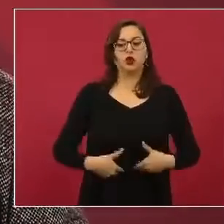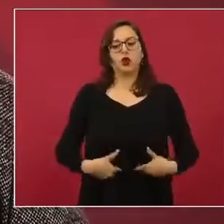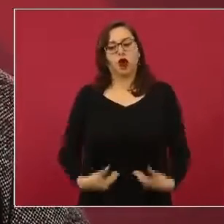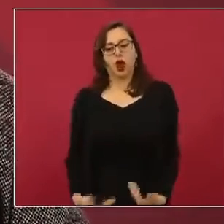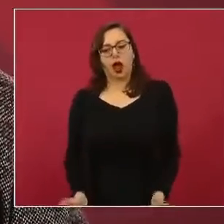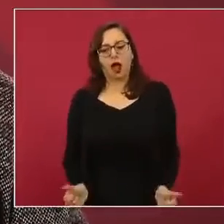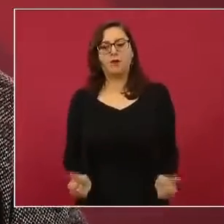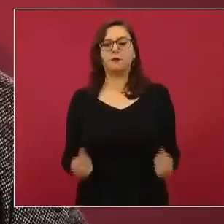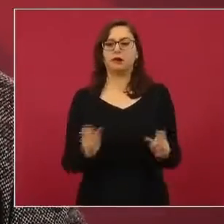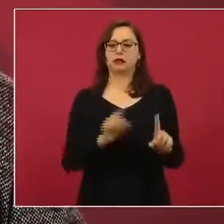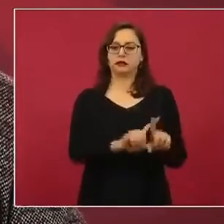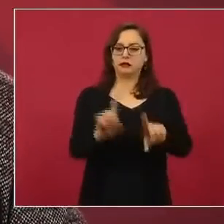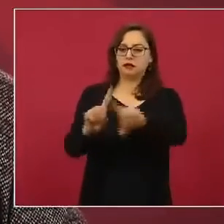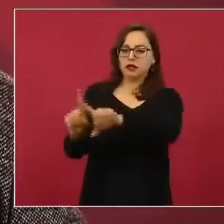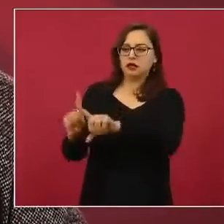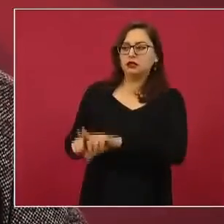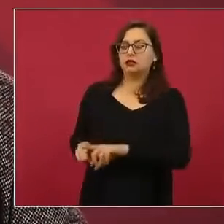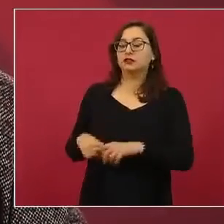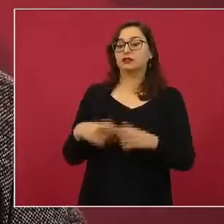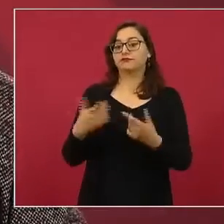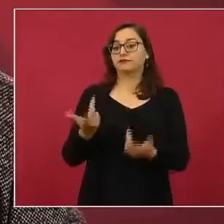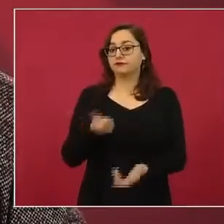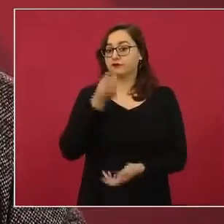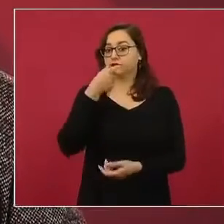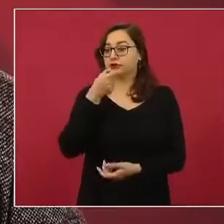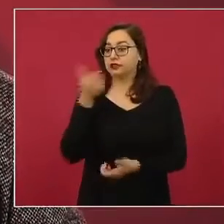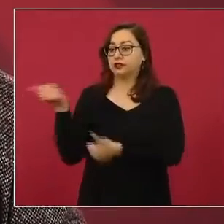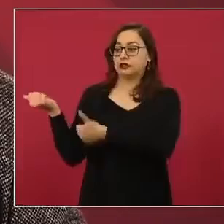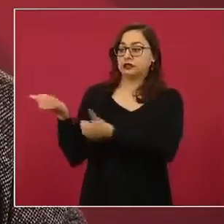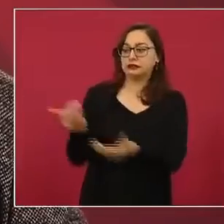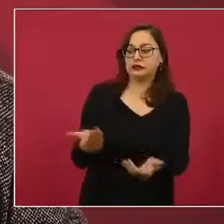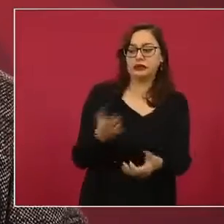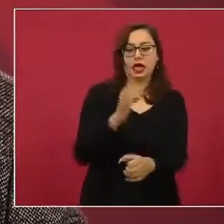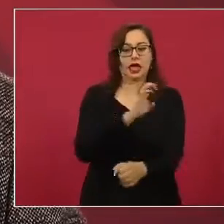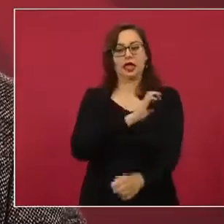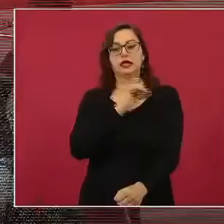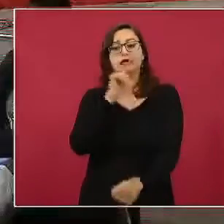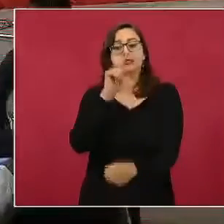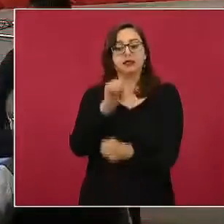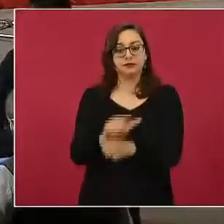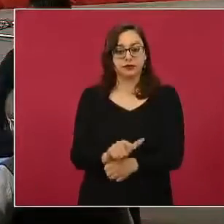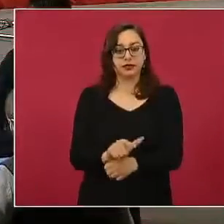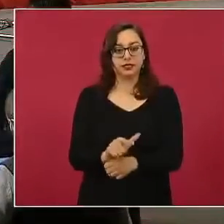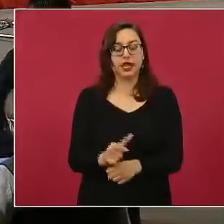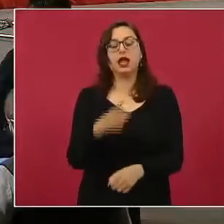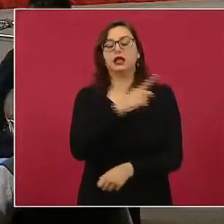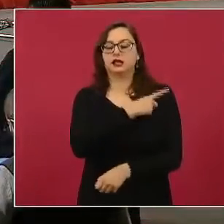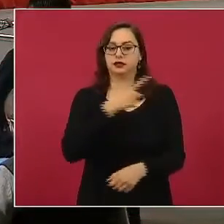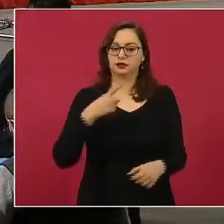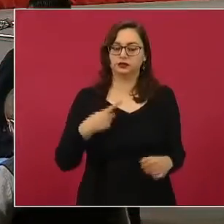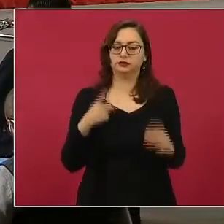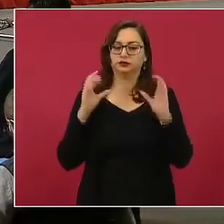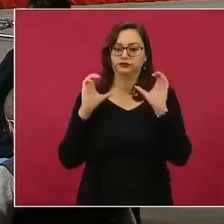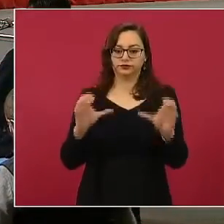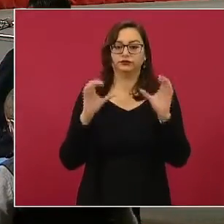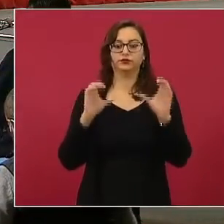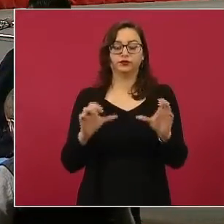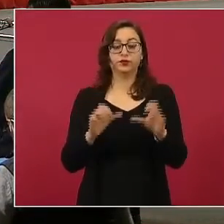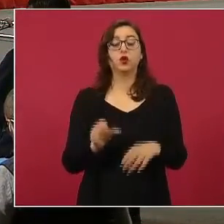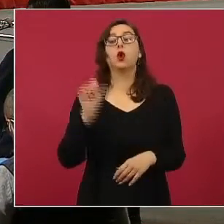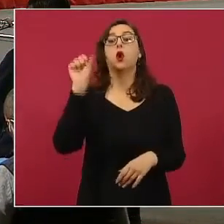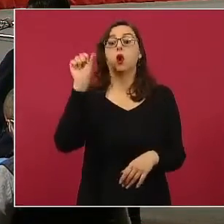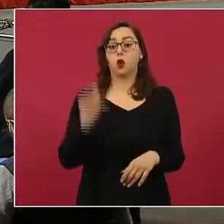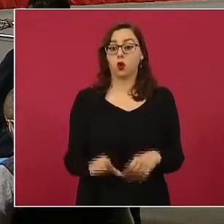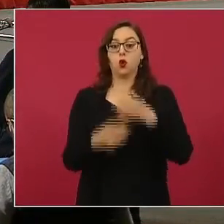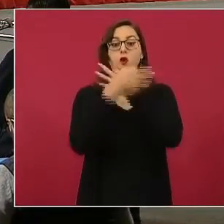preparación especial. La siguiente por favor. Hoy también en forma breve les comunicamos que se ha iniciado